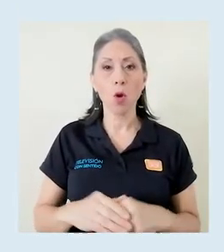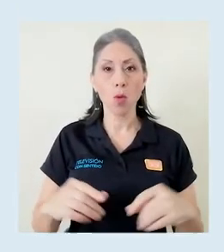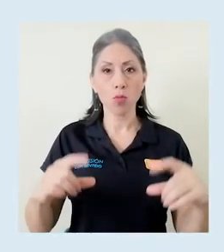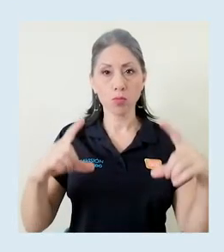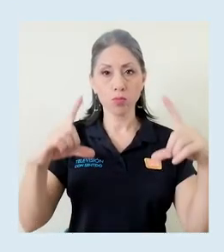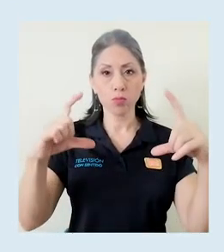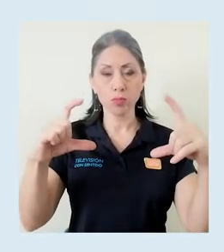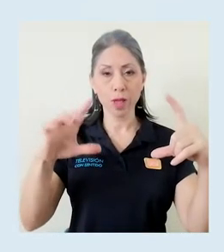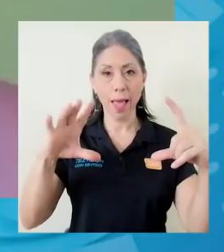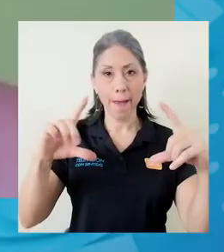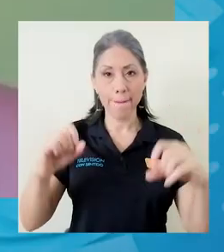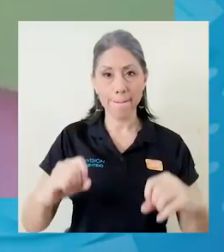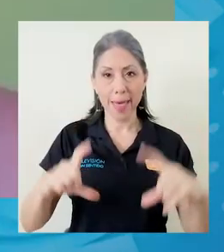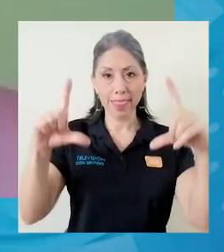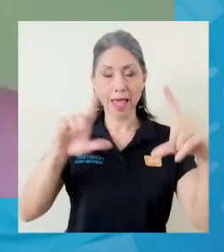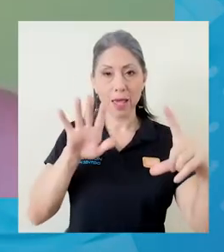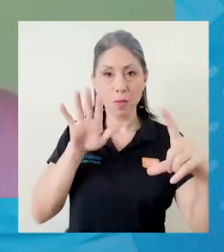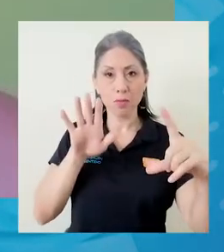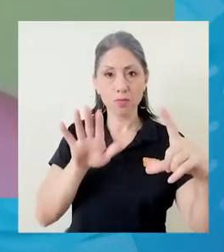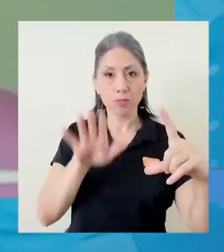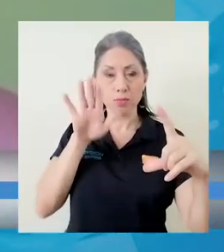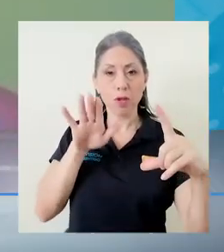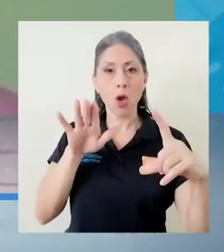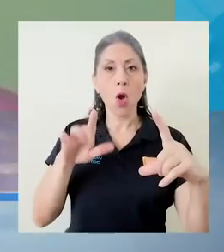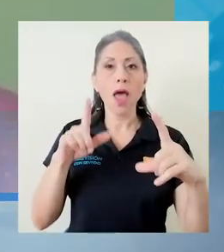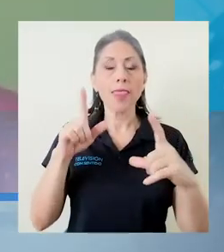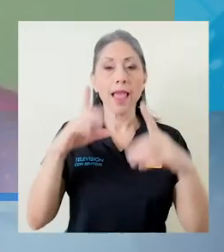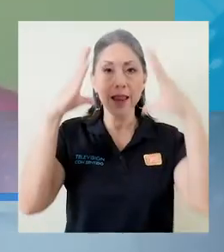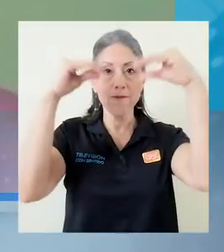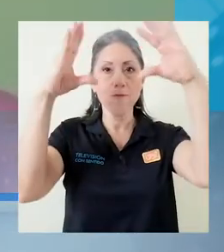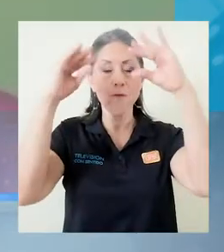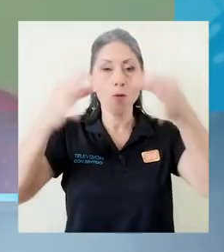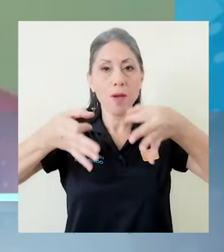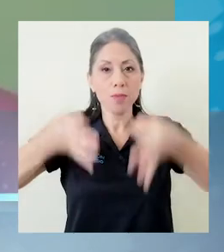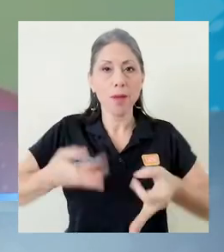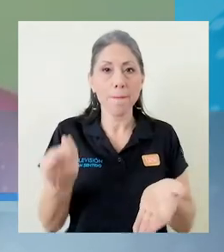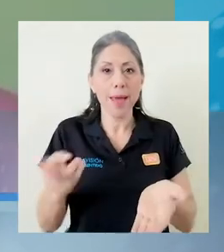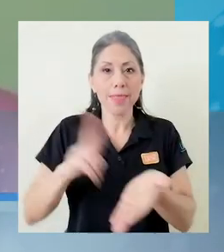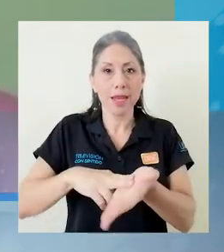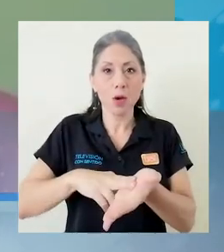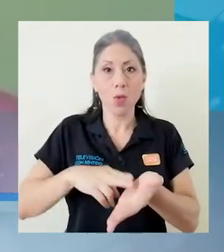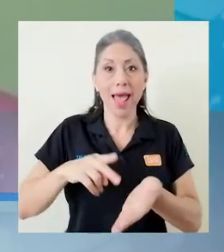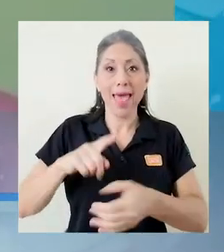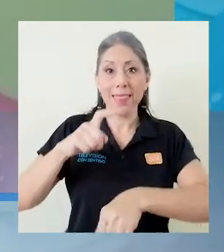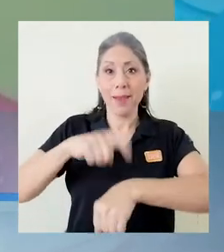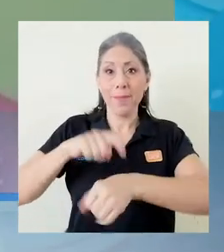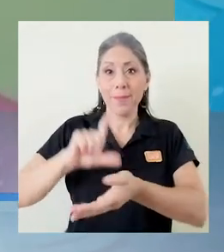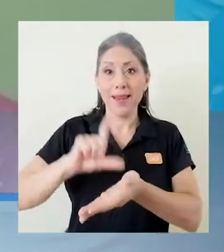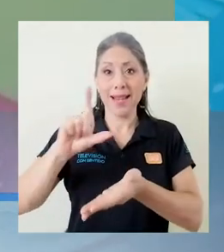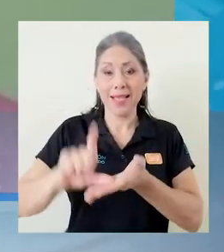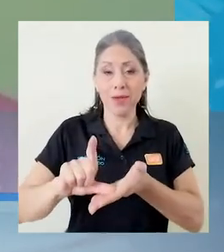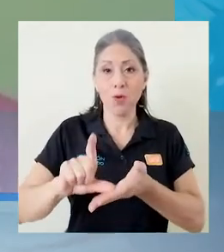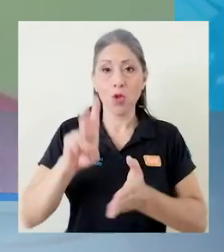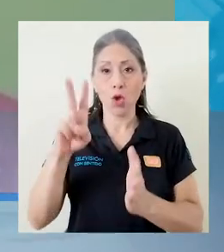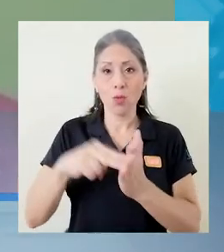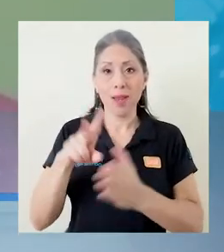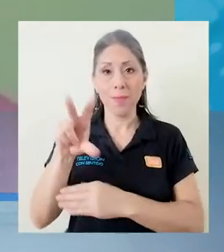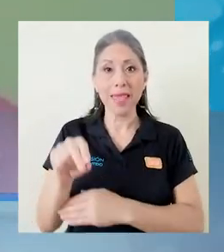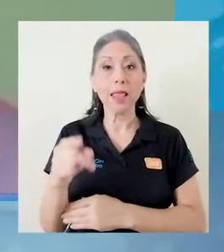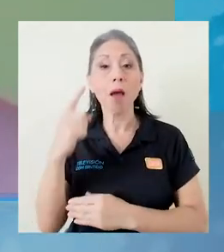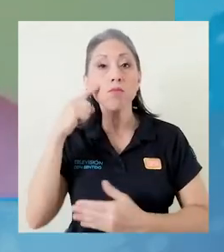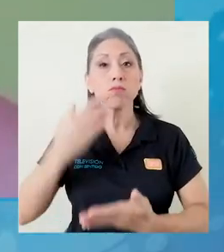pantalla del informe definitivo de matrícula del primer ciclo de 2020, esto para corroborar que sean estudiantes